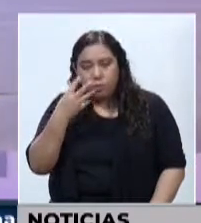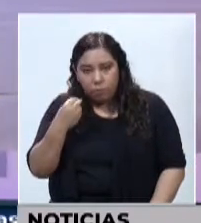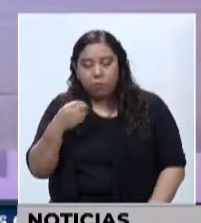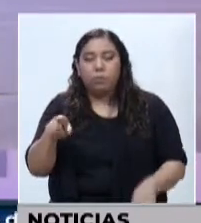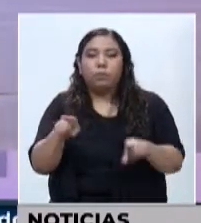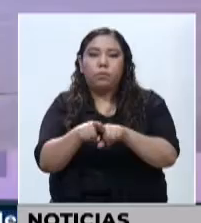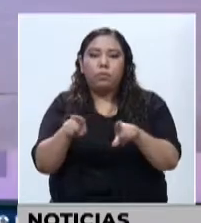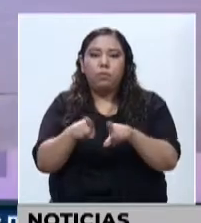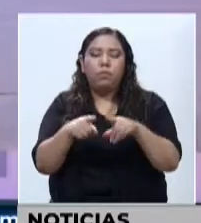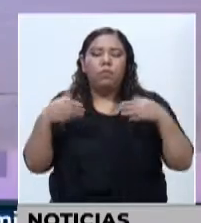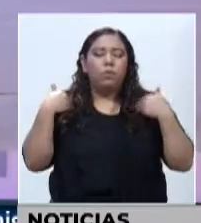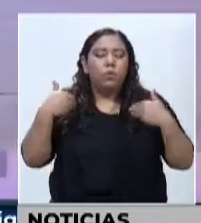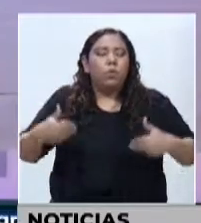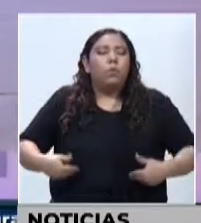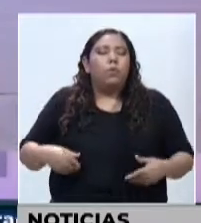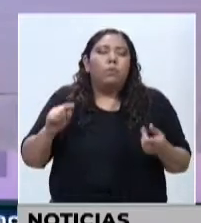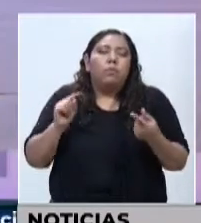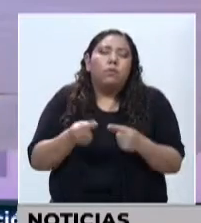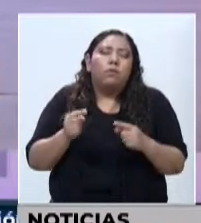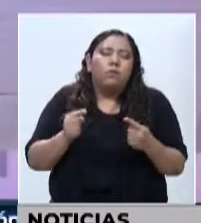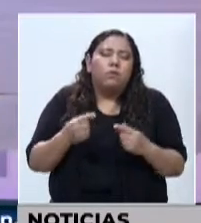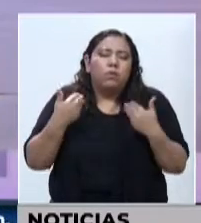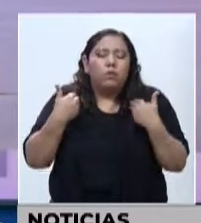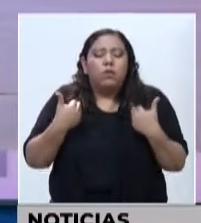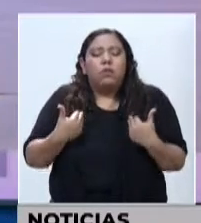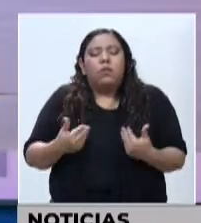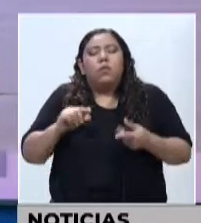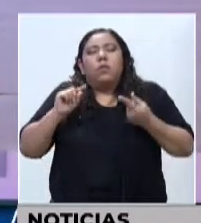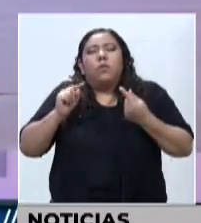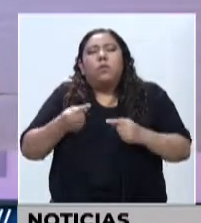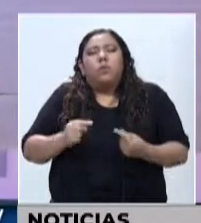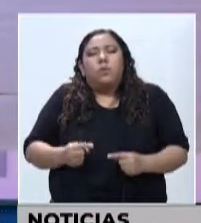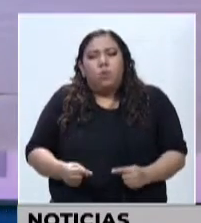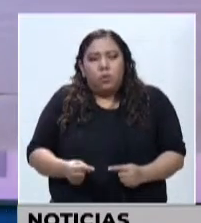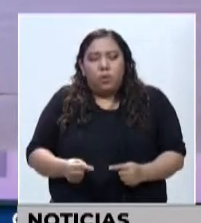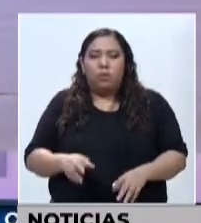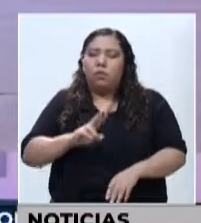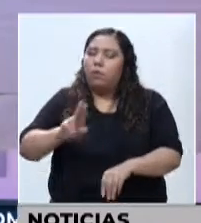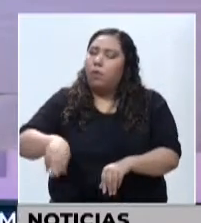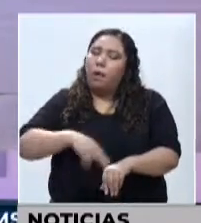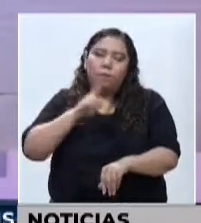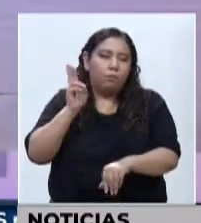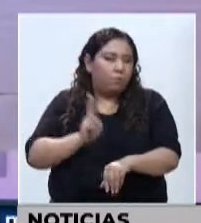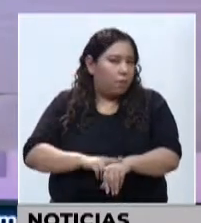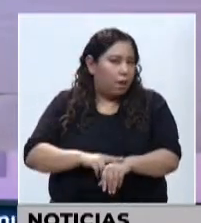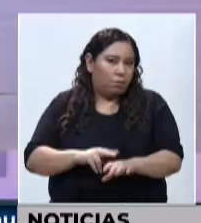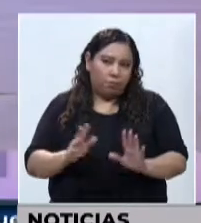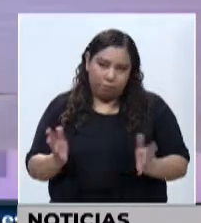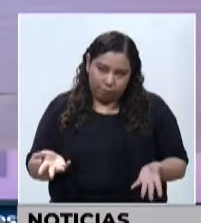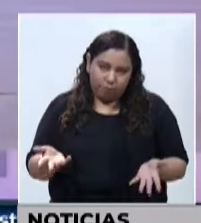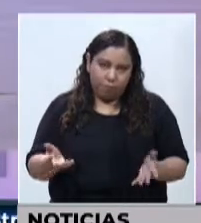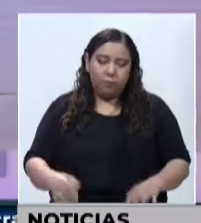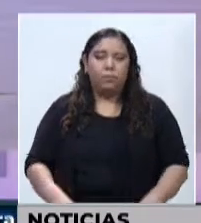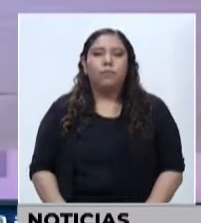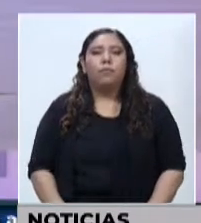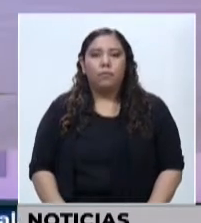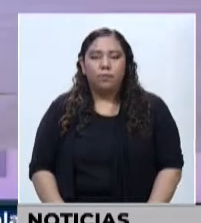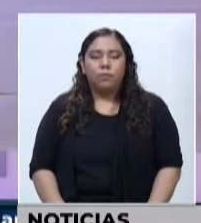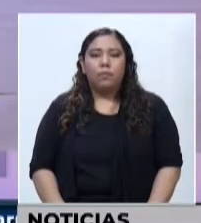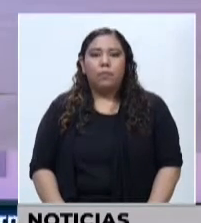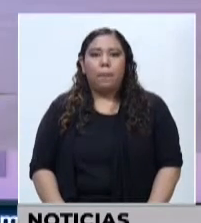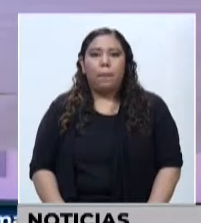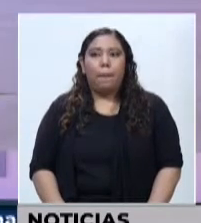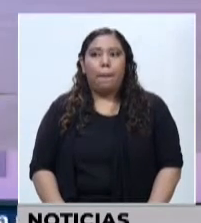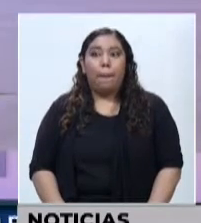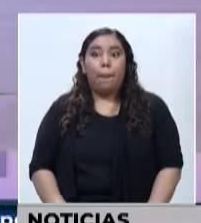También malestar en el cuerpo, dolor de cuerpo. Pero son reacciones normales, señora. La situación